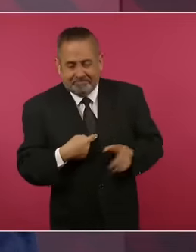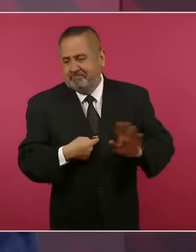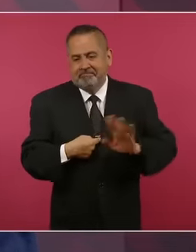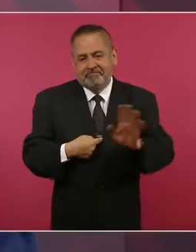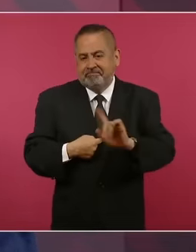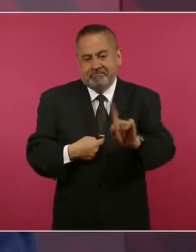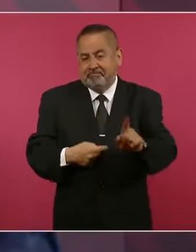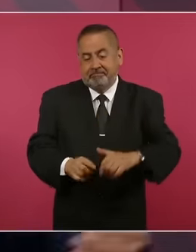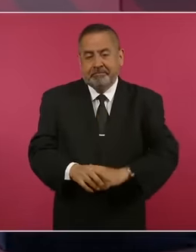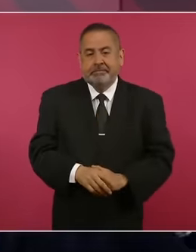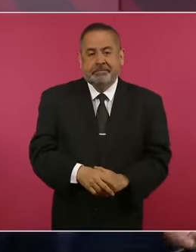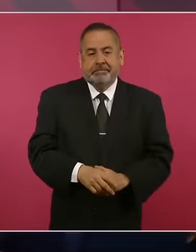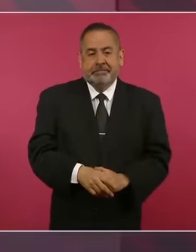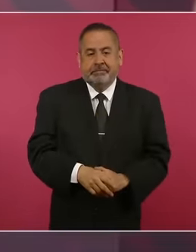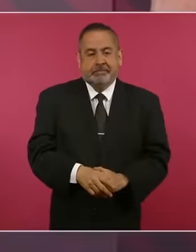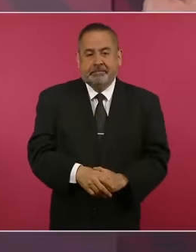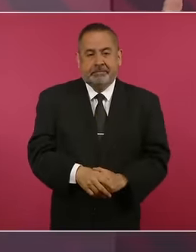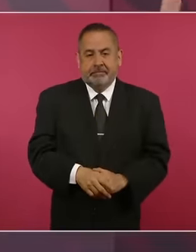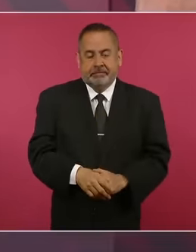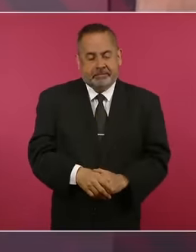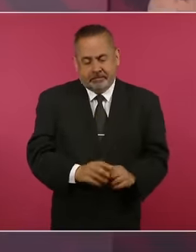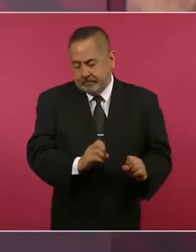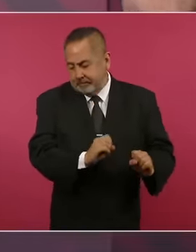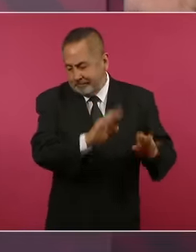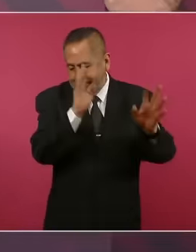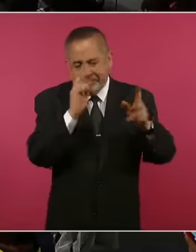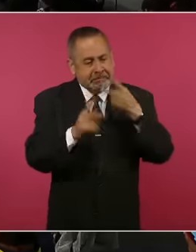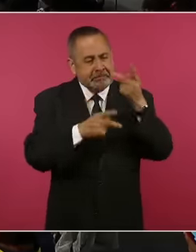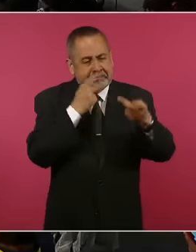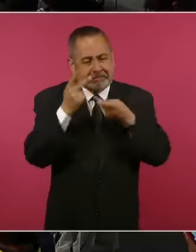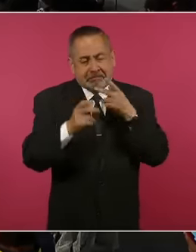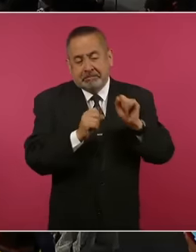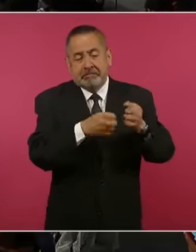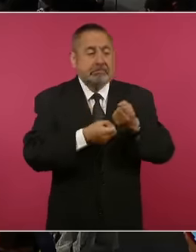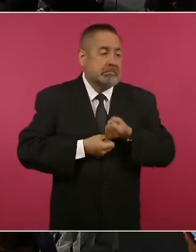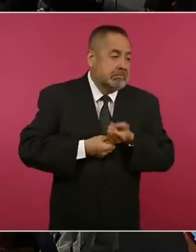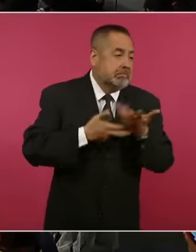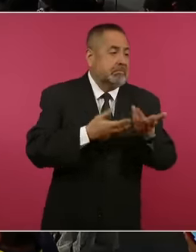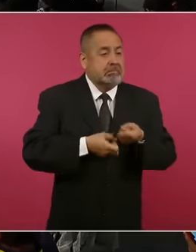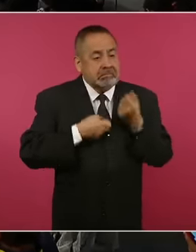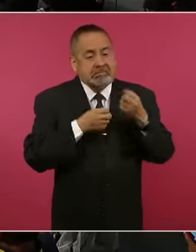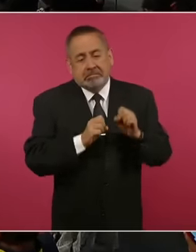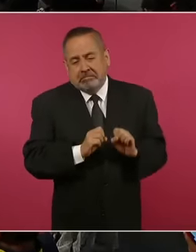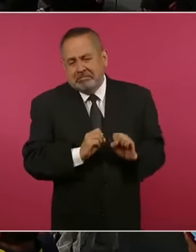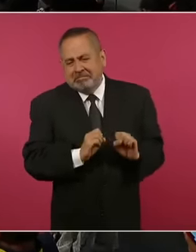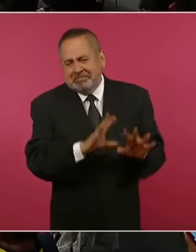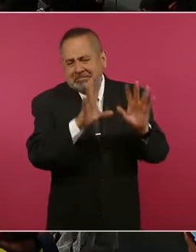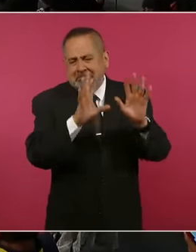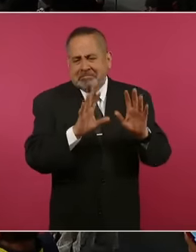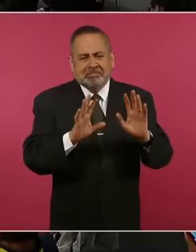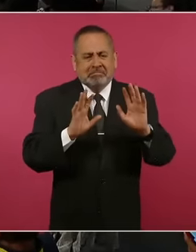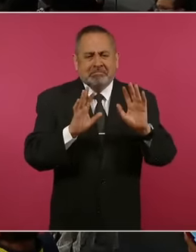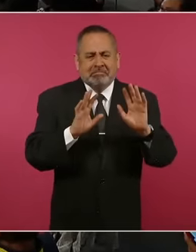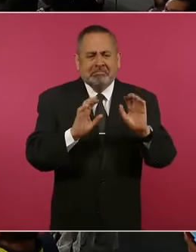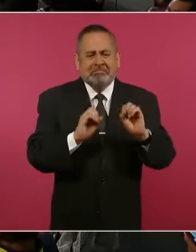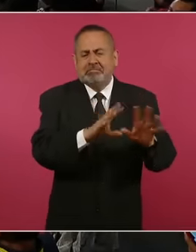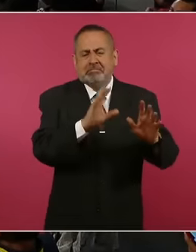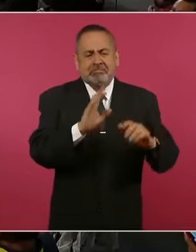Hay que dejarlos, que se manifiesten, que